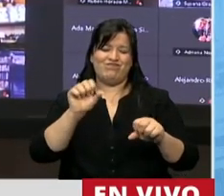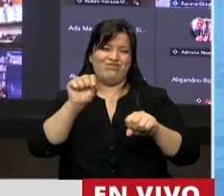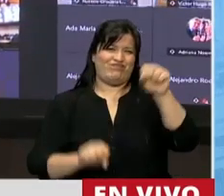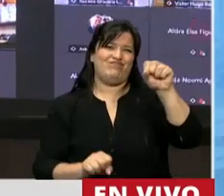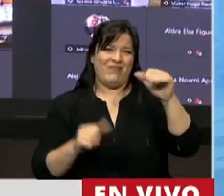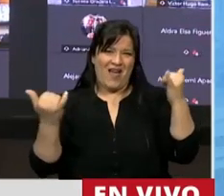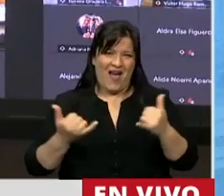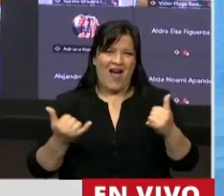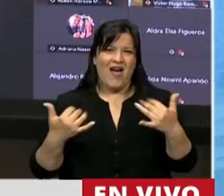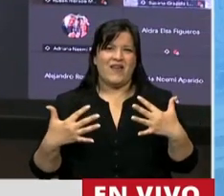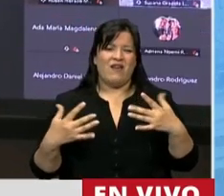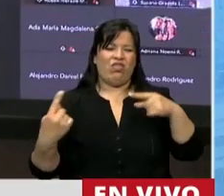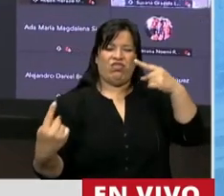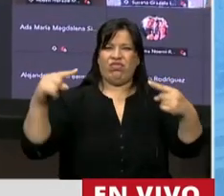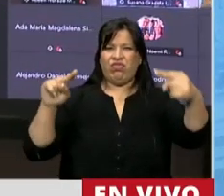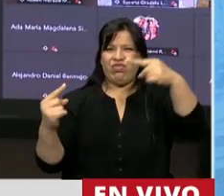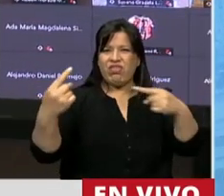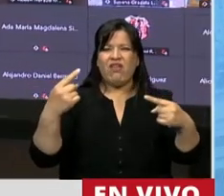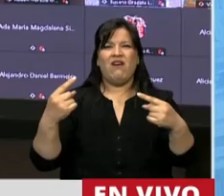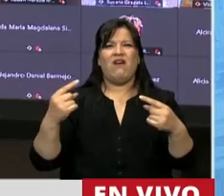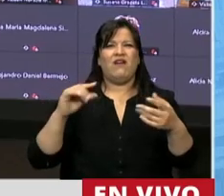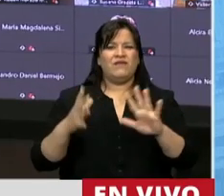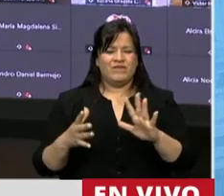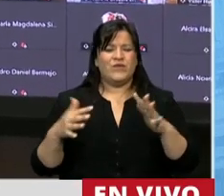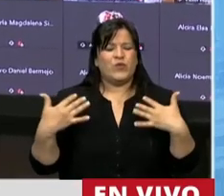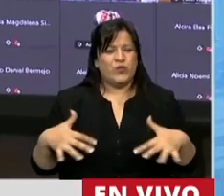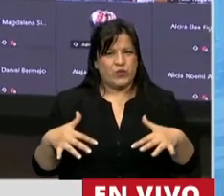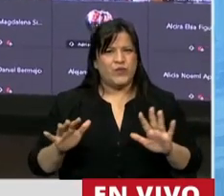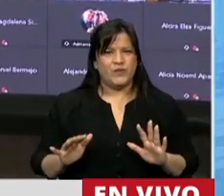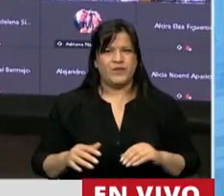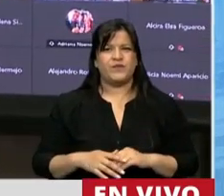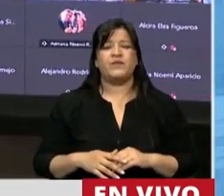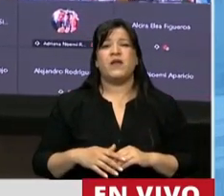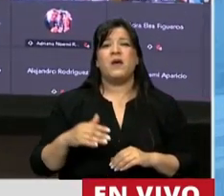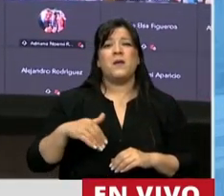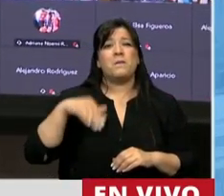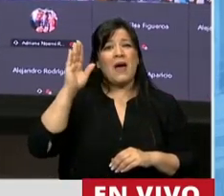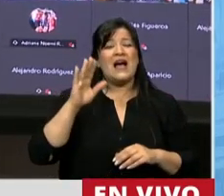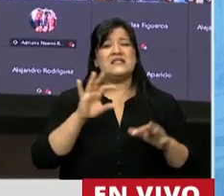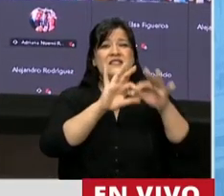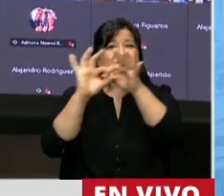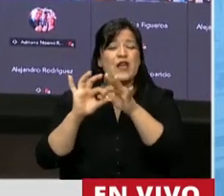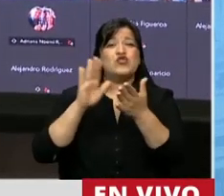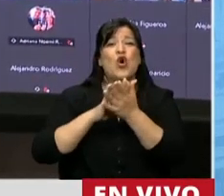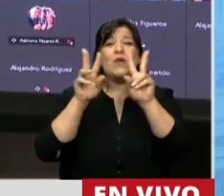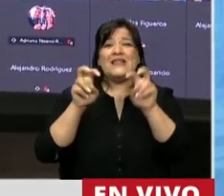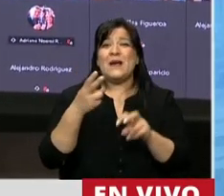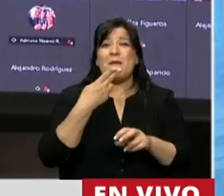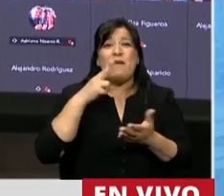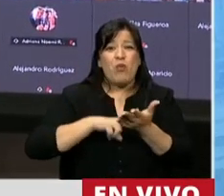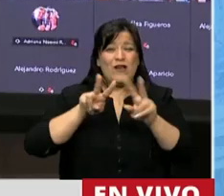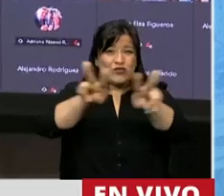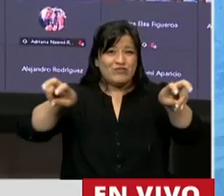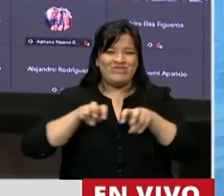afectado de centralismo y de discrecionalidad, sobre todo en el capítulo del federalismo fiscal. Tenemos